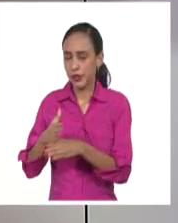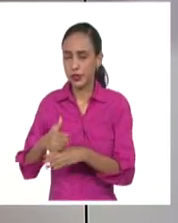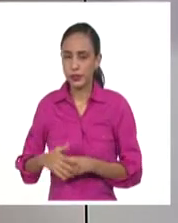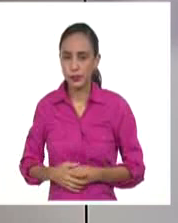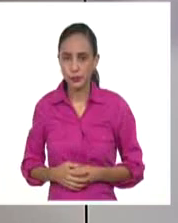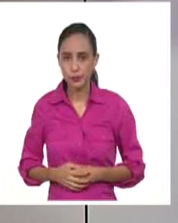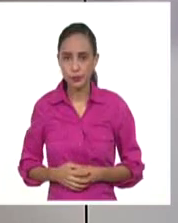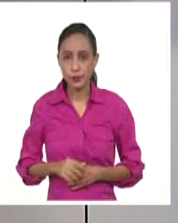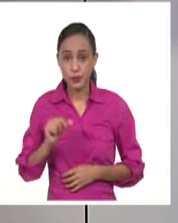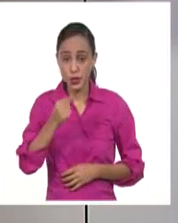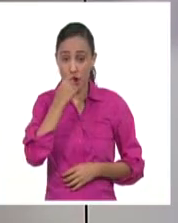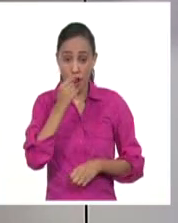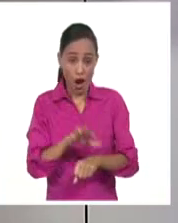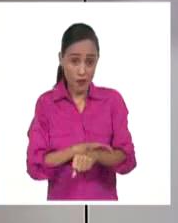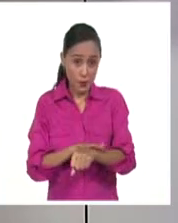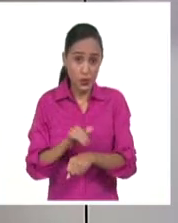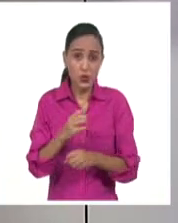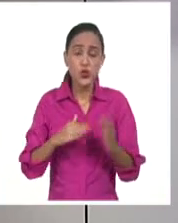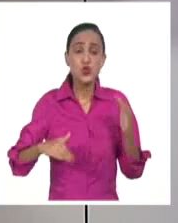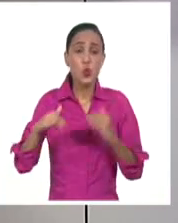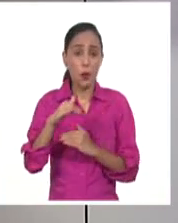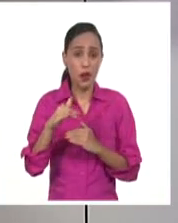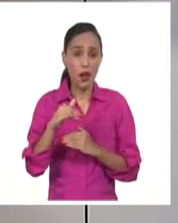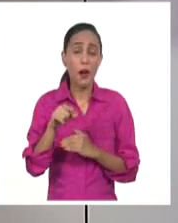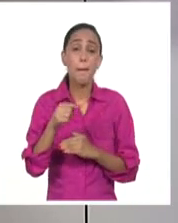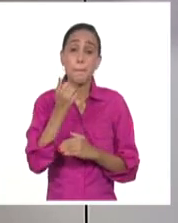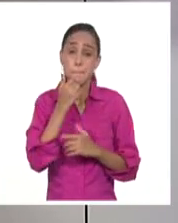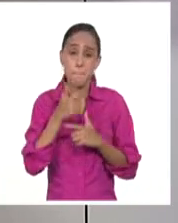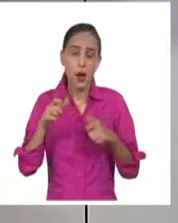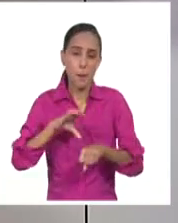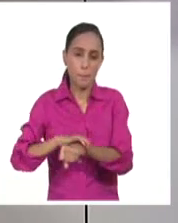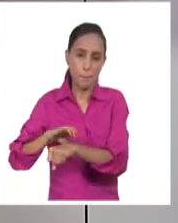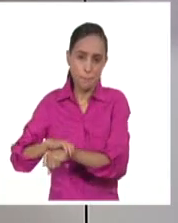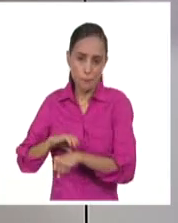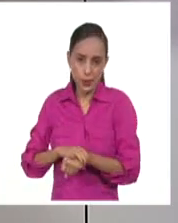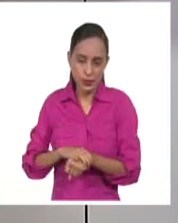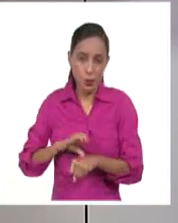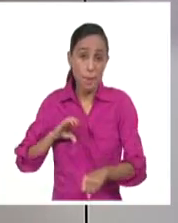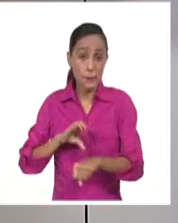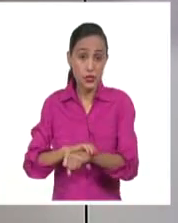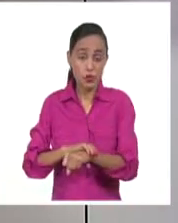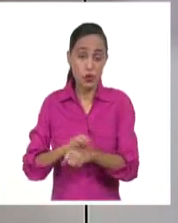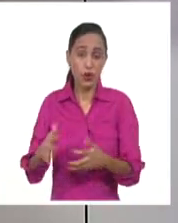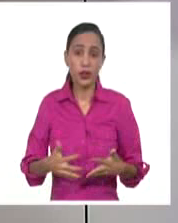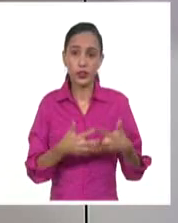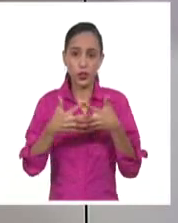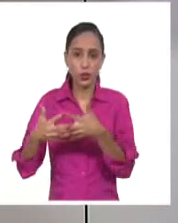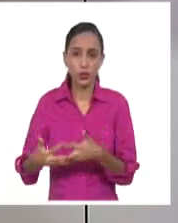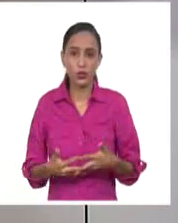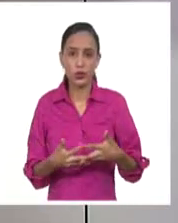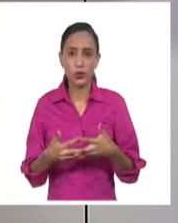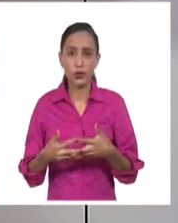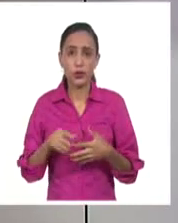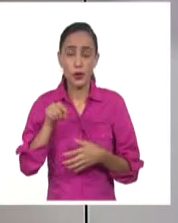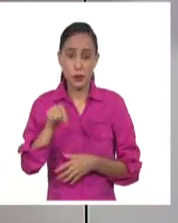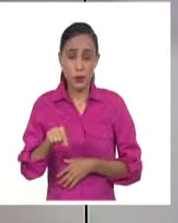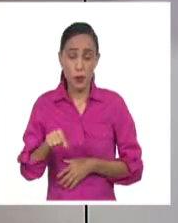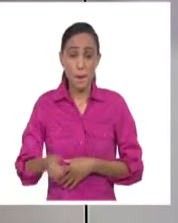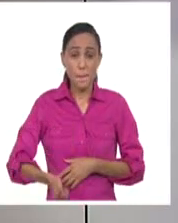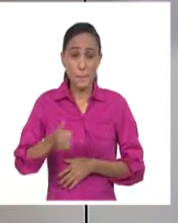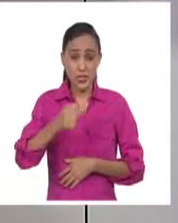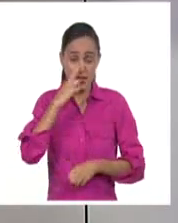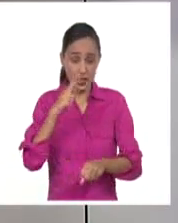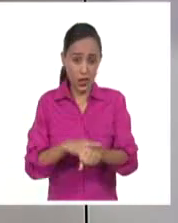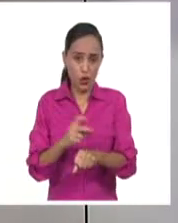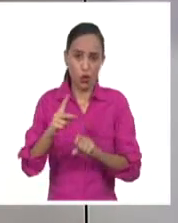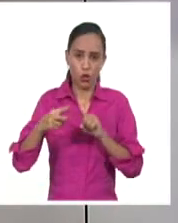ejemplo, superan en número a los blancos en las prisiones estadounidenses. Un país que eligió a un presidente negro dos veces, Barack